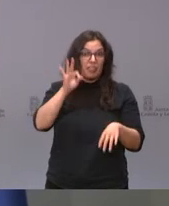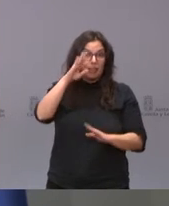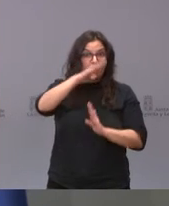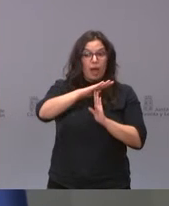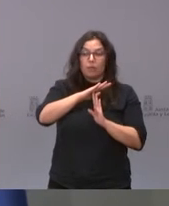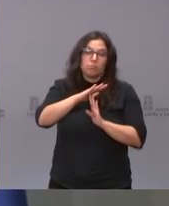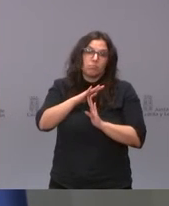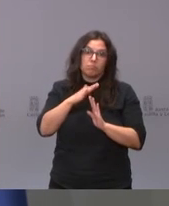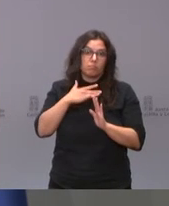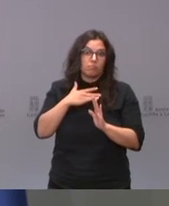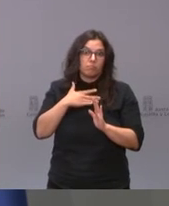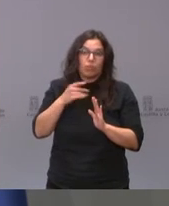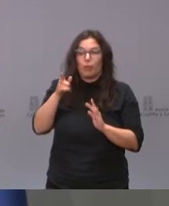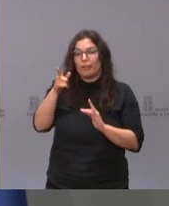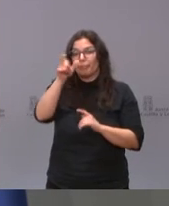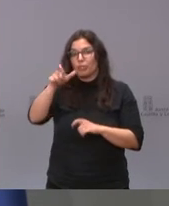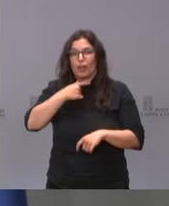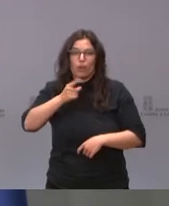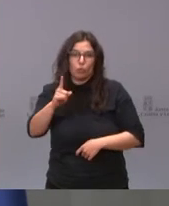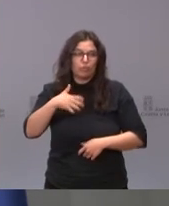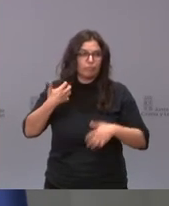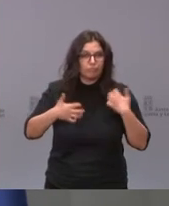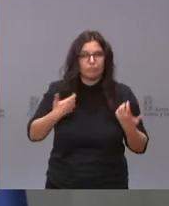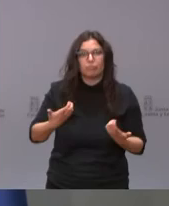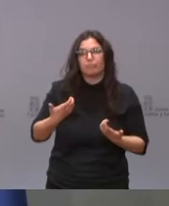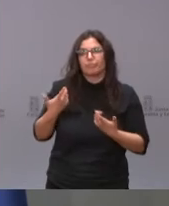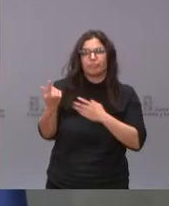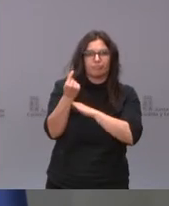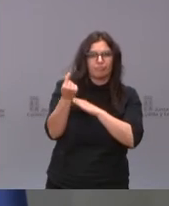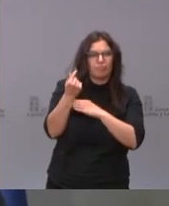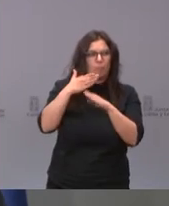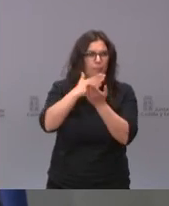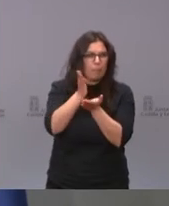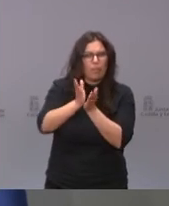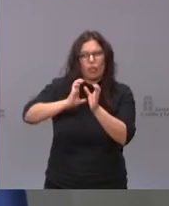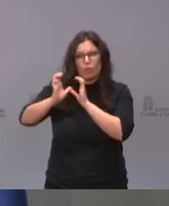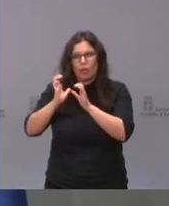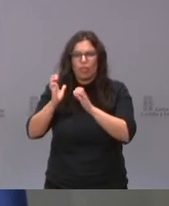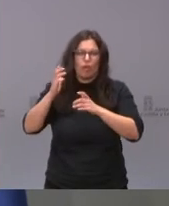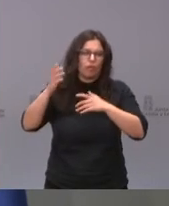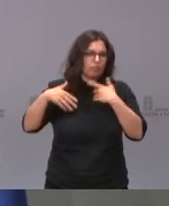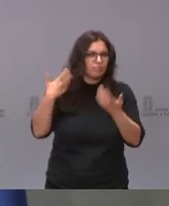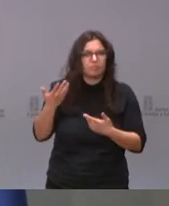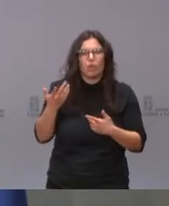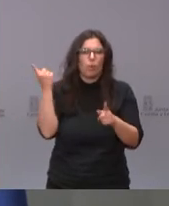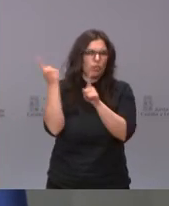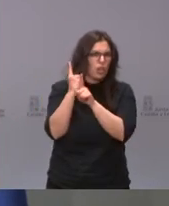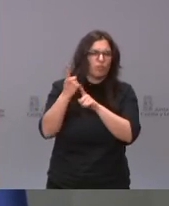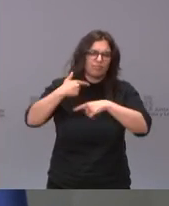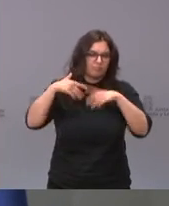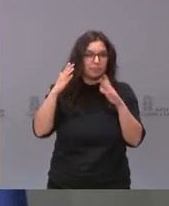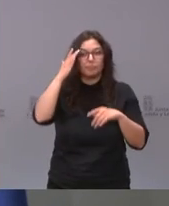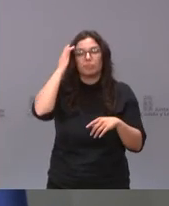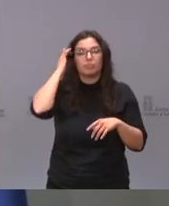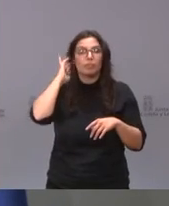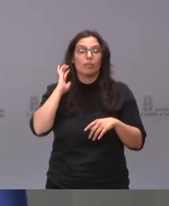generar una decisión impopular tener críticas en los medios o críticas por parte de la oposición lo